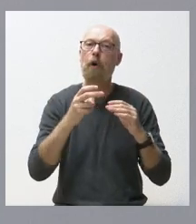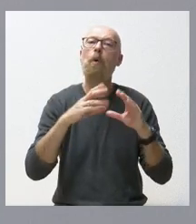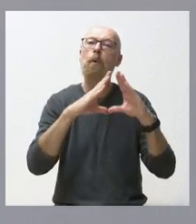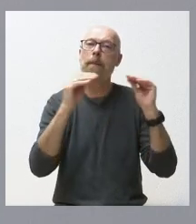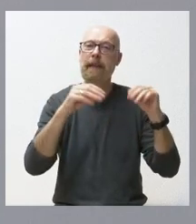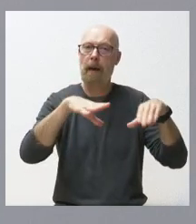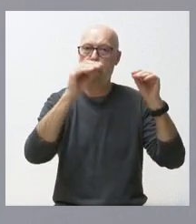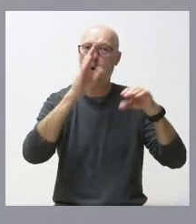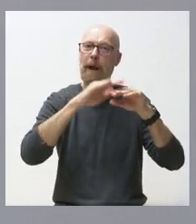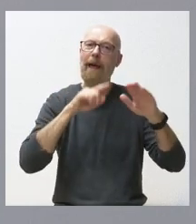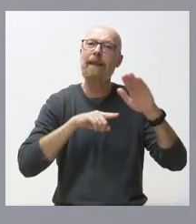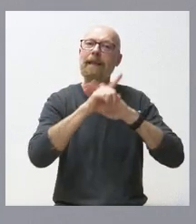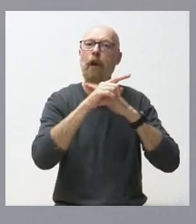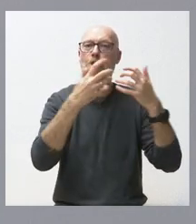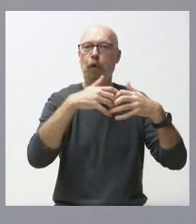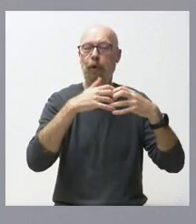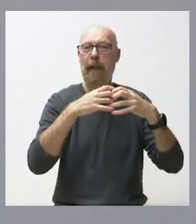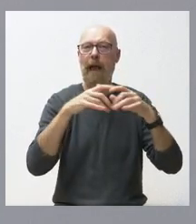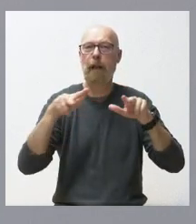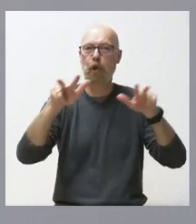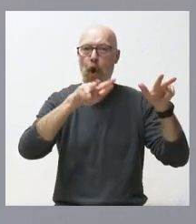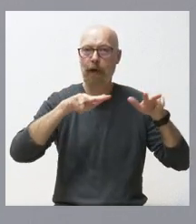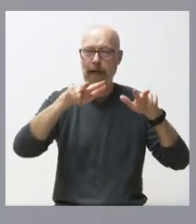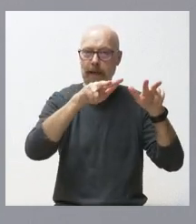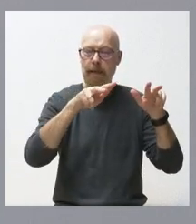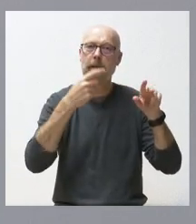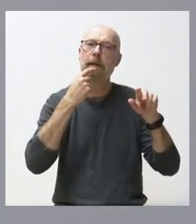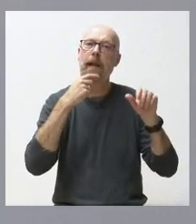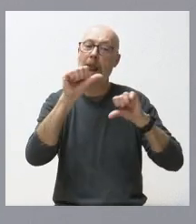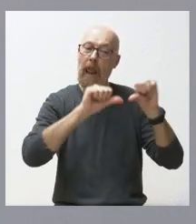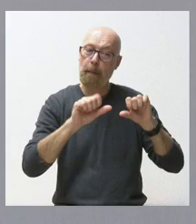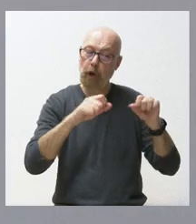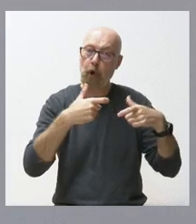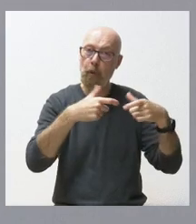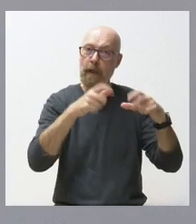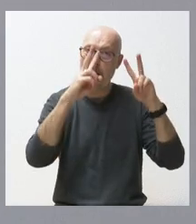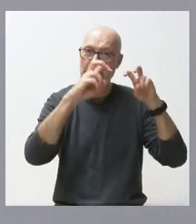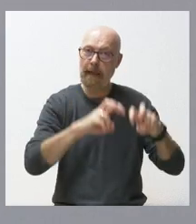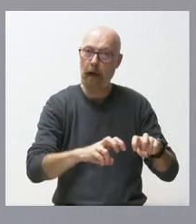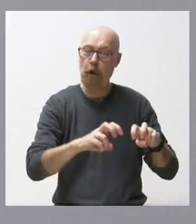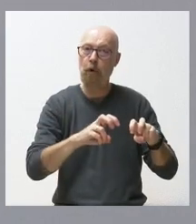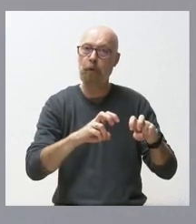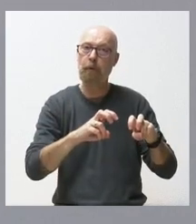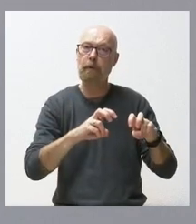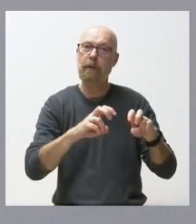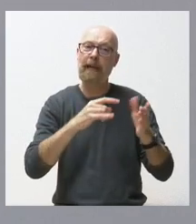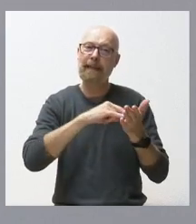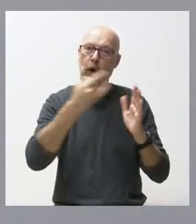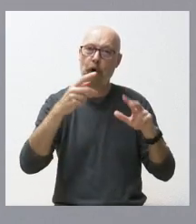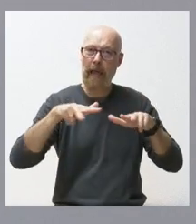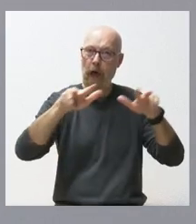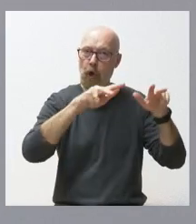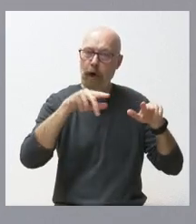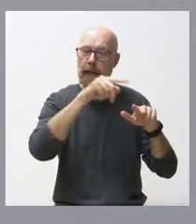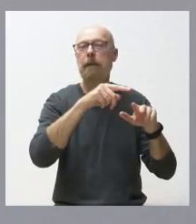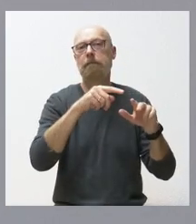industrial de los drones. Se dota el laboratorio de la Unidad de Investigación Conjunta de Tecnología de Drones y va a